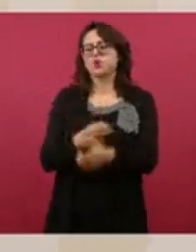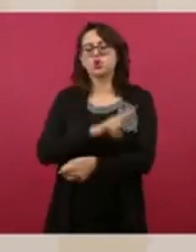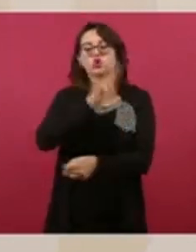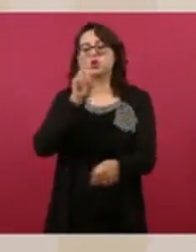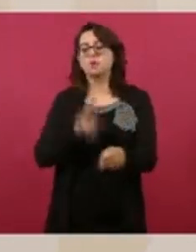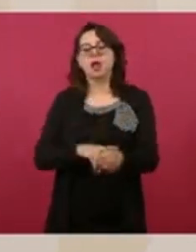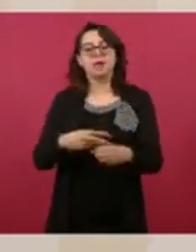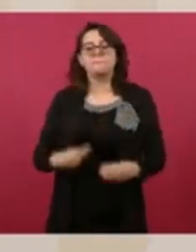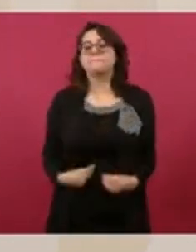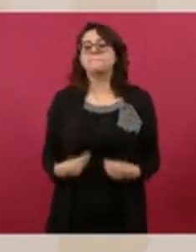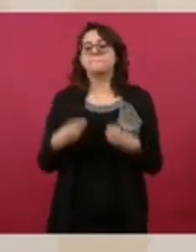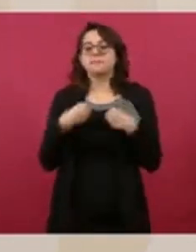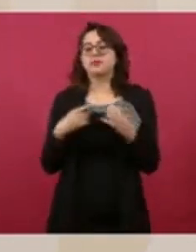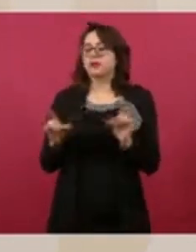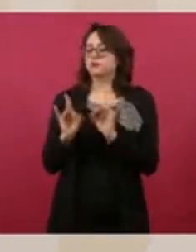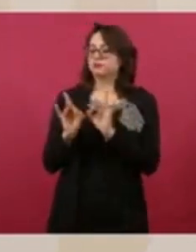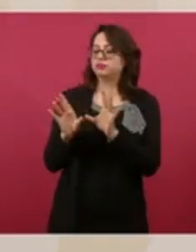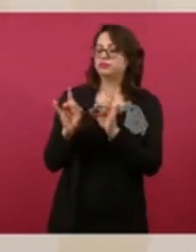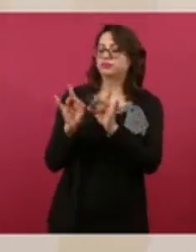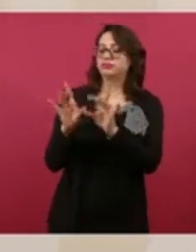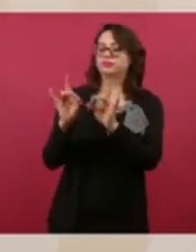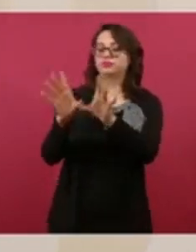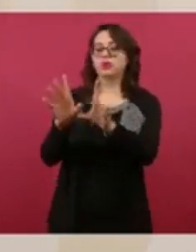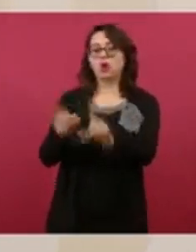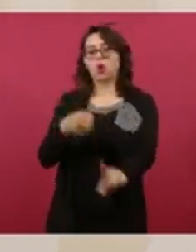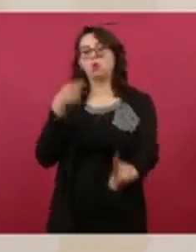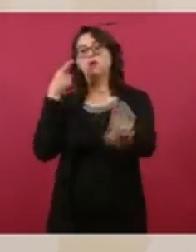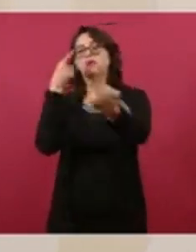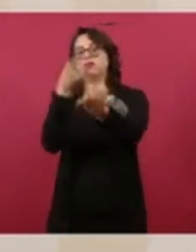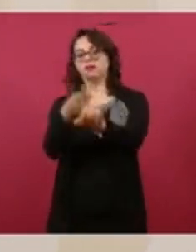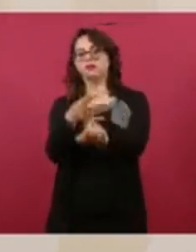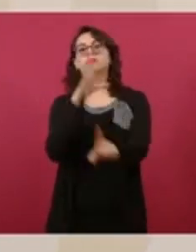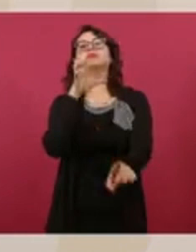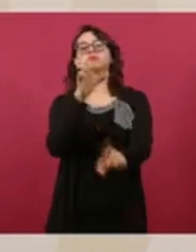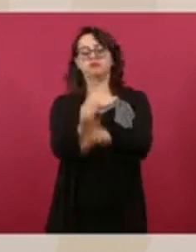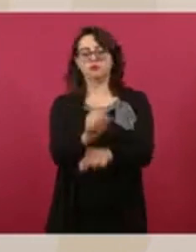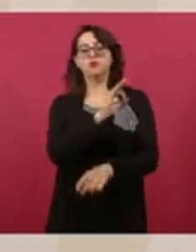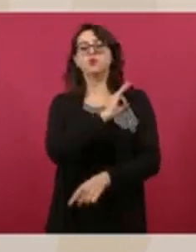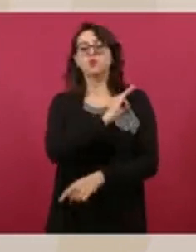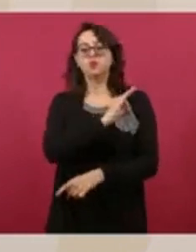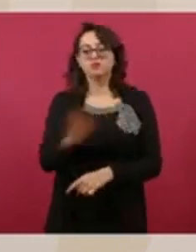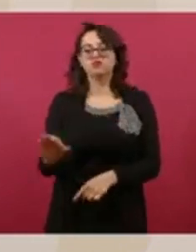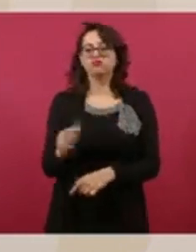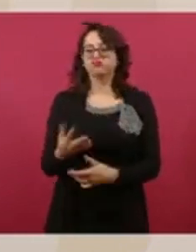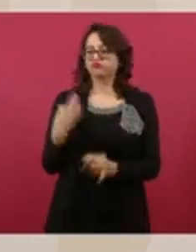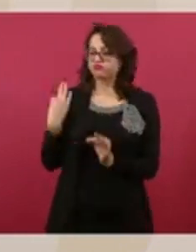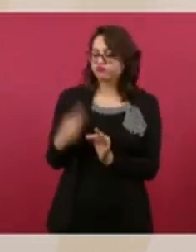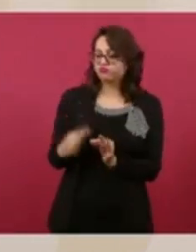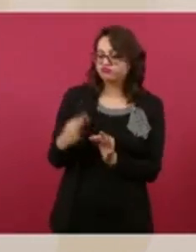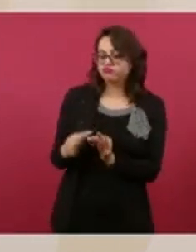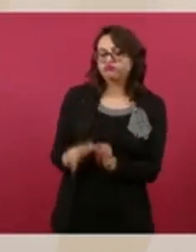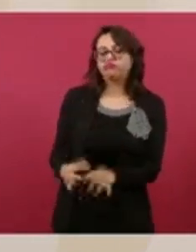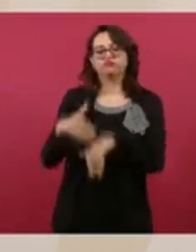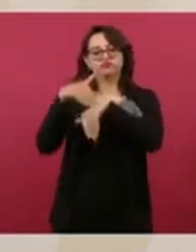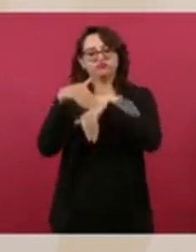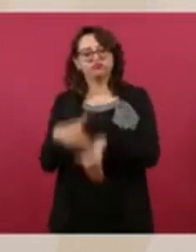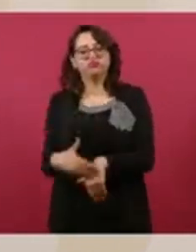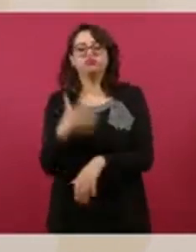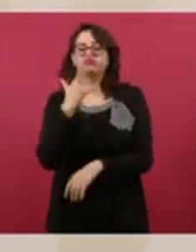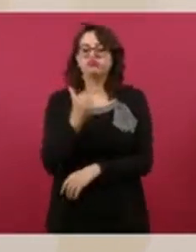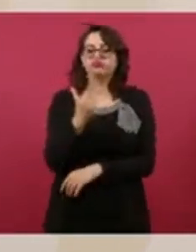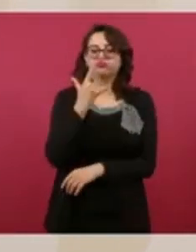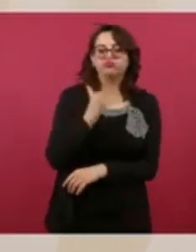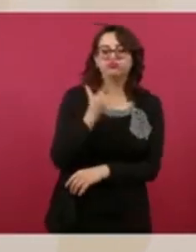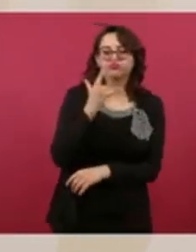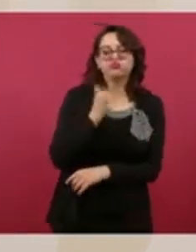propósito y ese es llegar a la meta. La disciplina, la tenacidad y entrega pueden marcar la diferencia